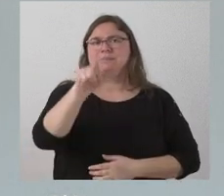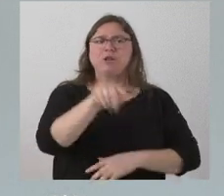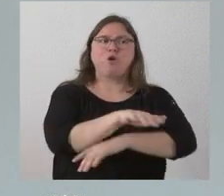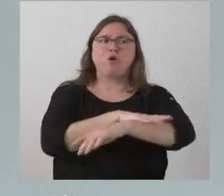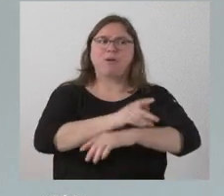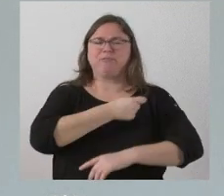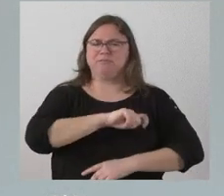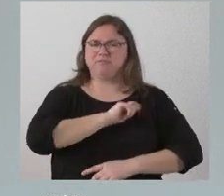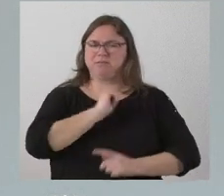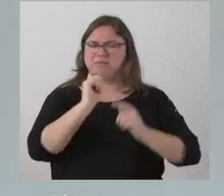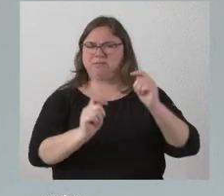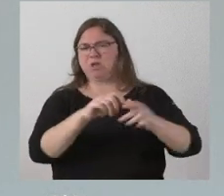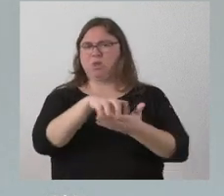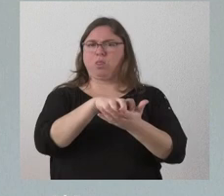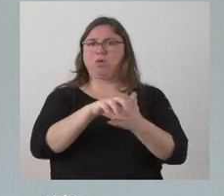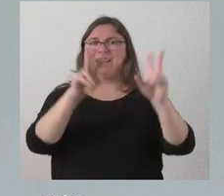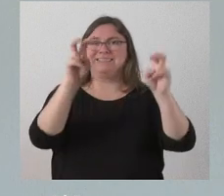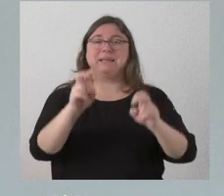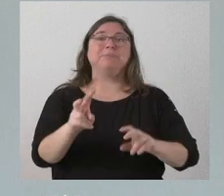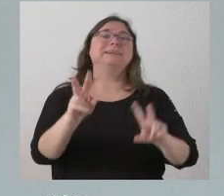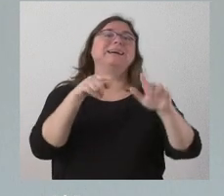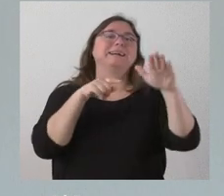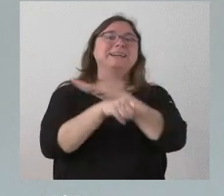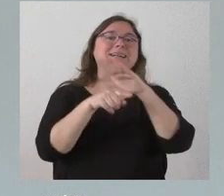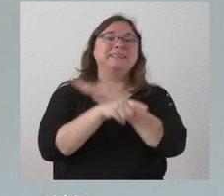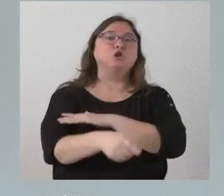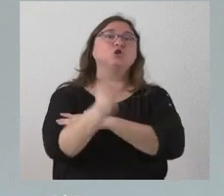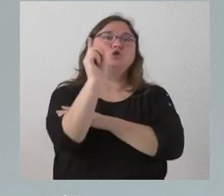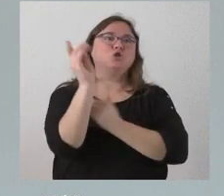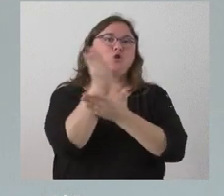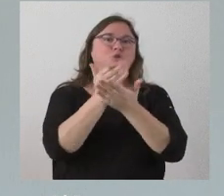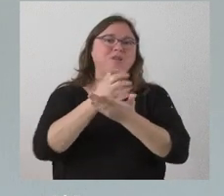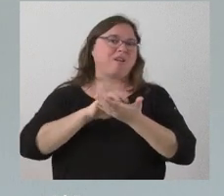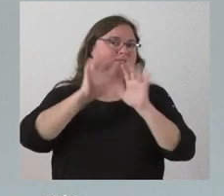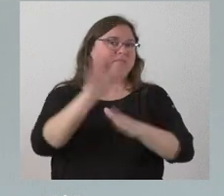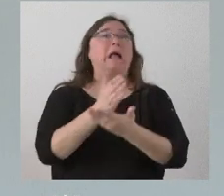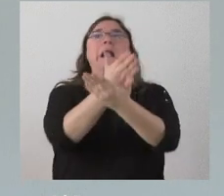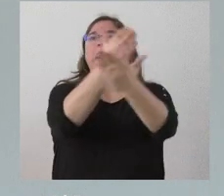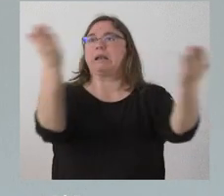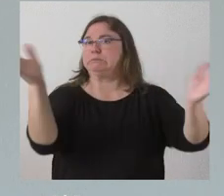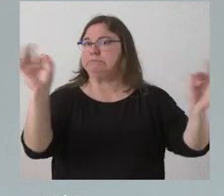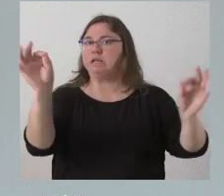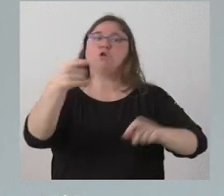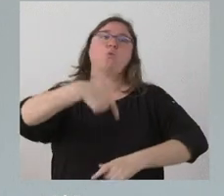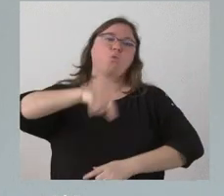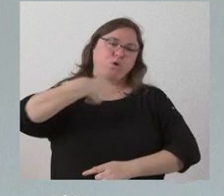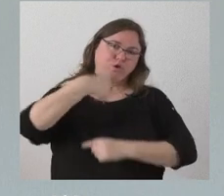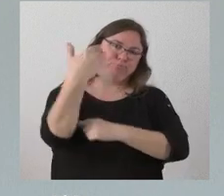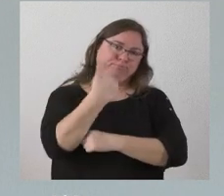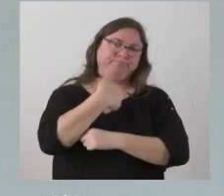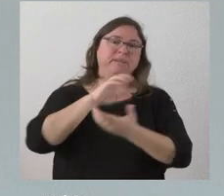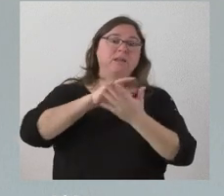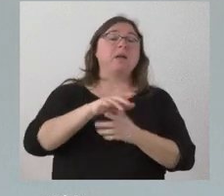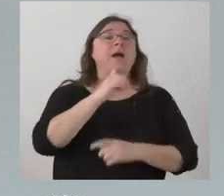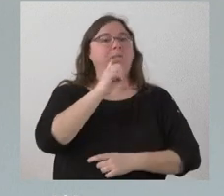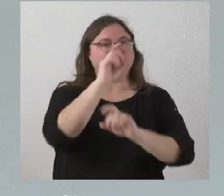España están trasladando sobre únicamente la gestión en torno a la comunidad autónoma de Castilla y León no de otras comunidades autónomas y puedo dejar claro la Junta